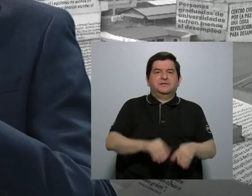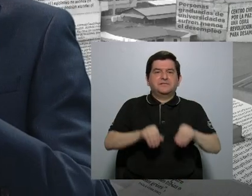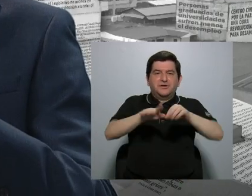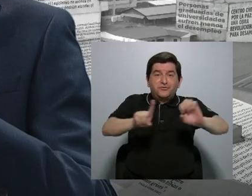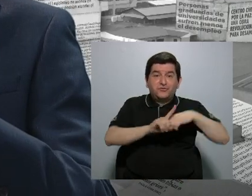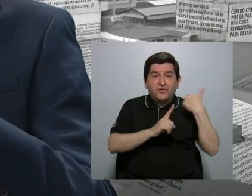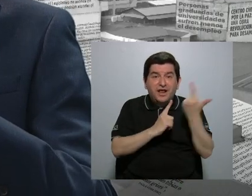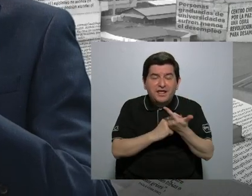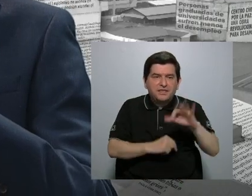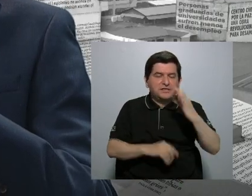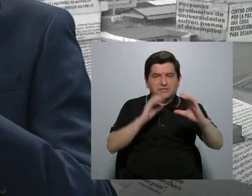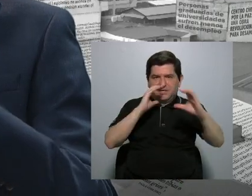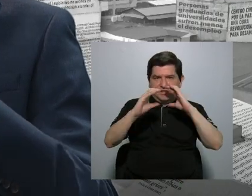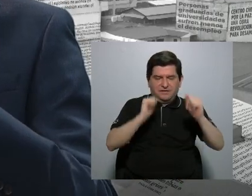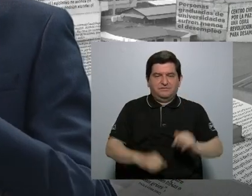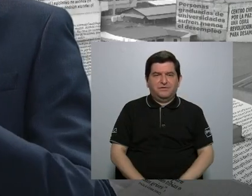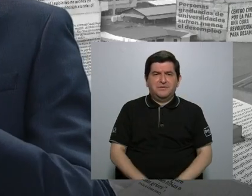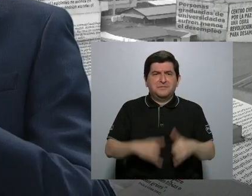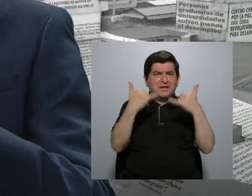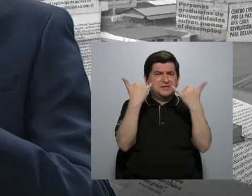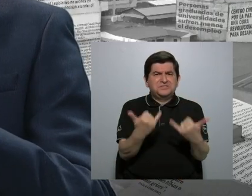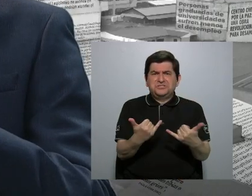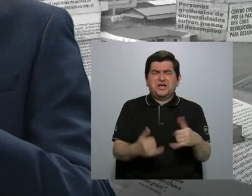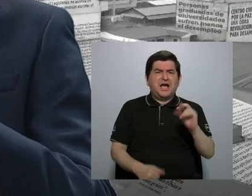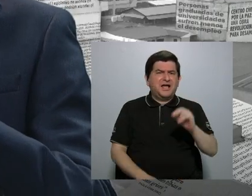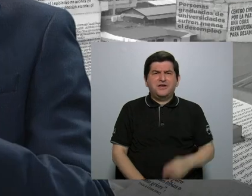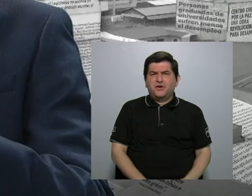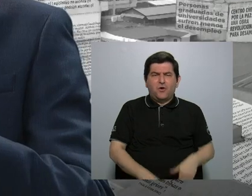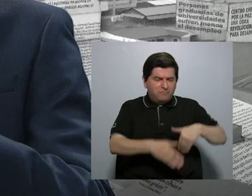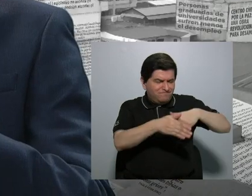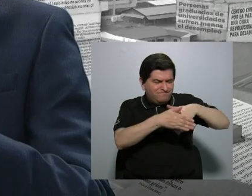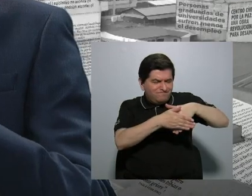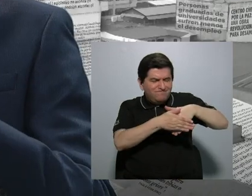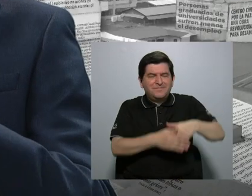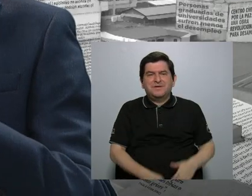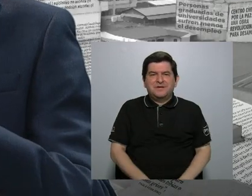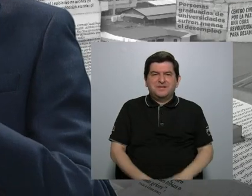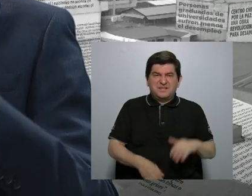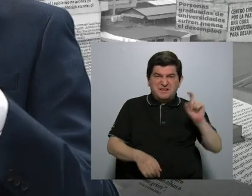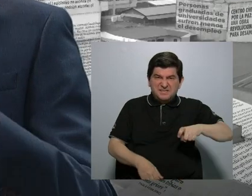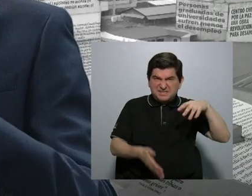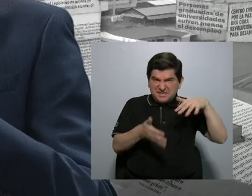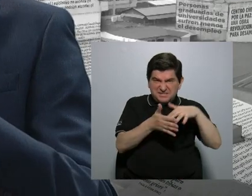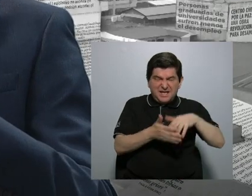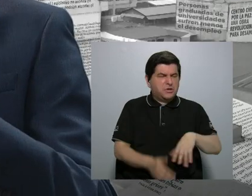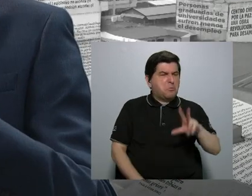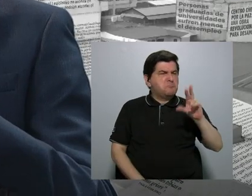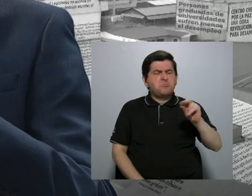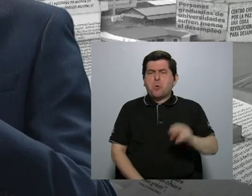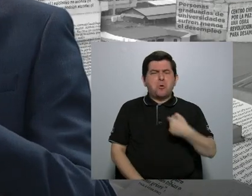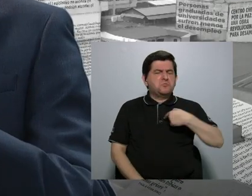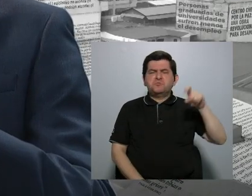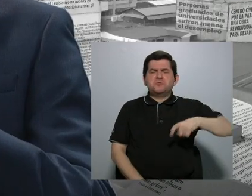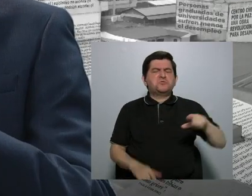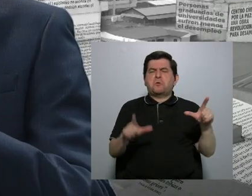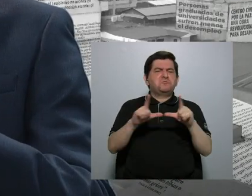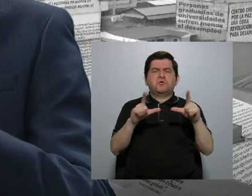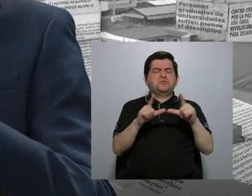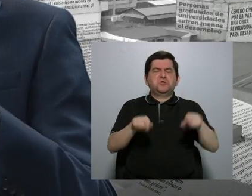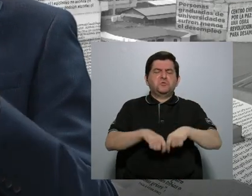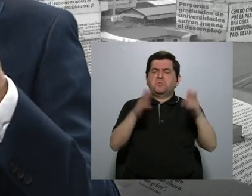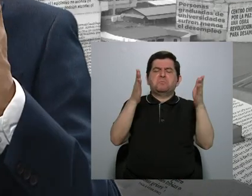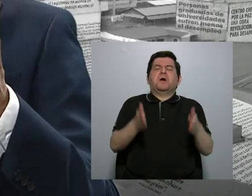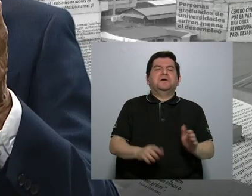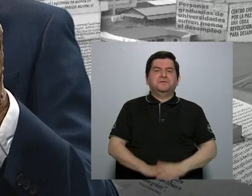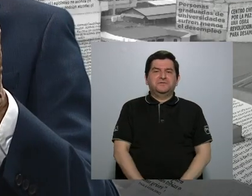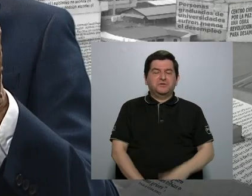sociales y los medios de comunicación, ya no tuvieran la contención de ir a estudiar, porque decidieron, no necesito el título para ser periodista,